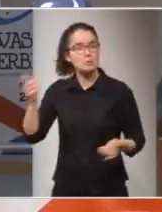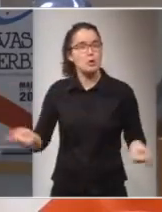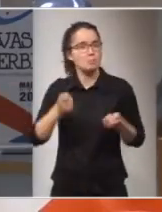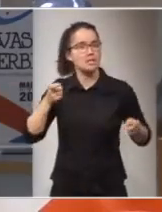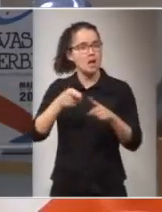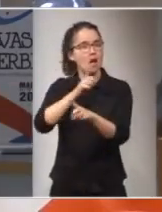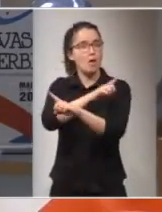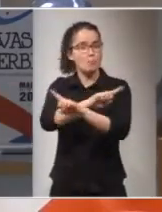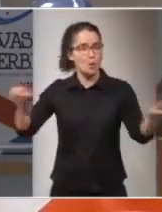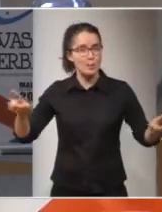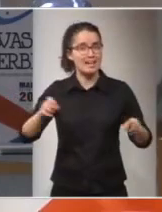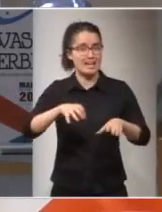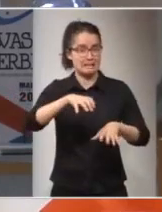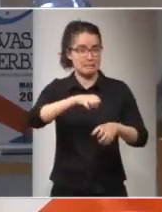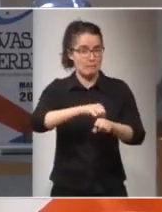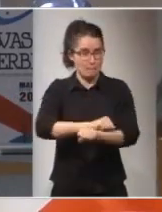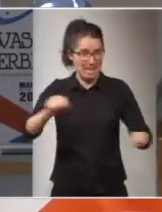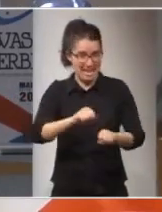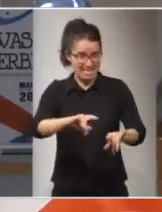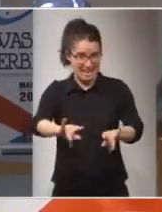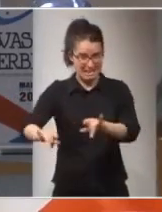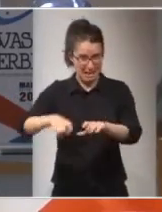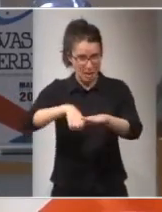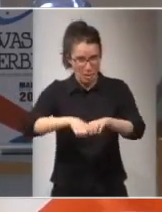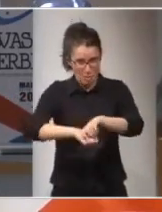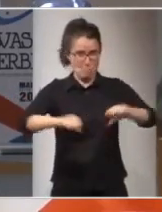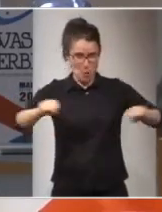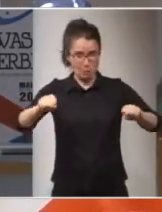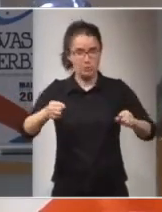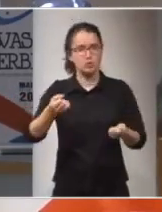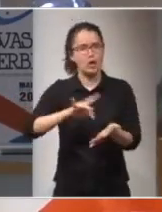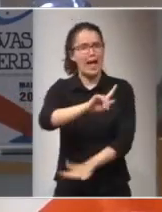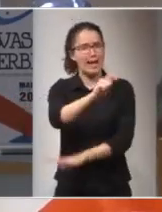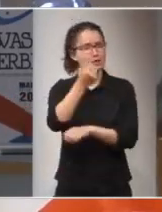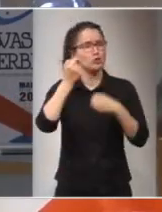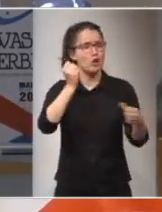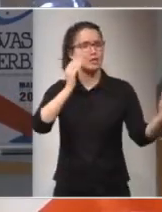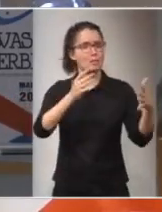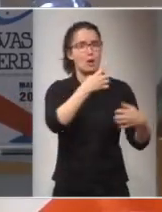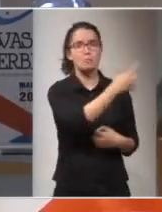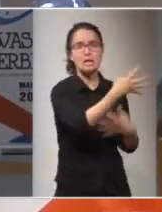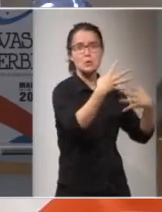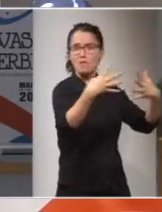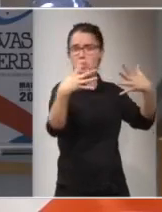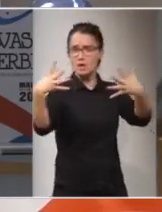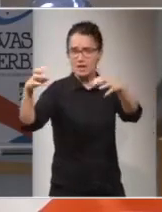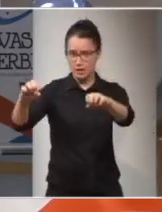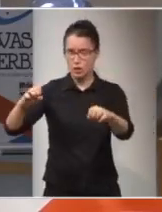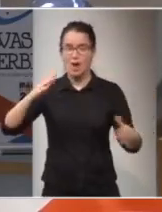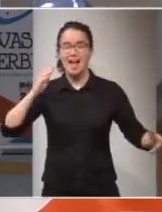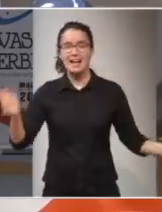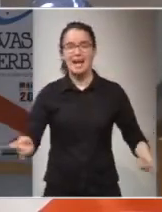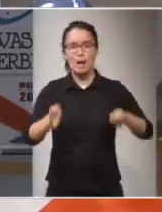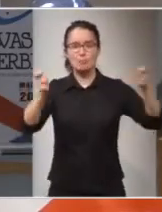prohibir las minas terrestres que tuvo mucho éxito en los noventas la campaña fue